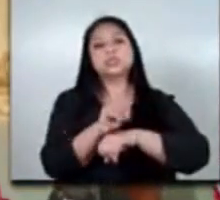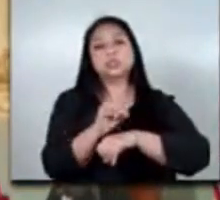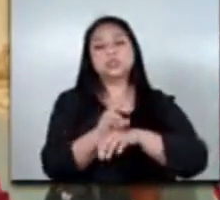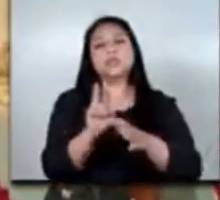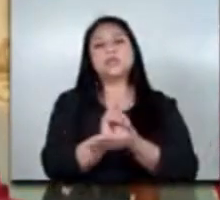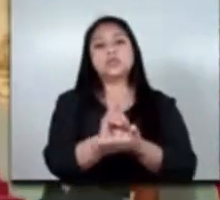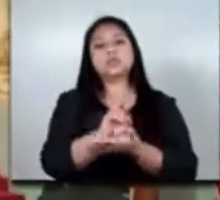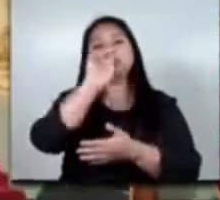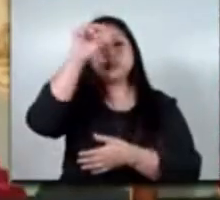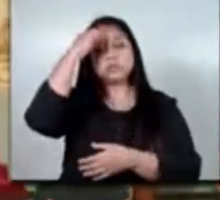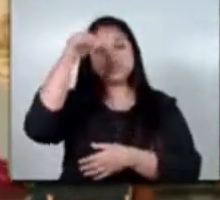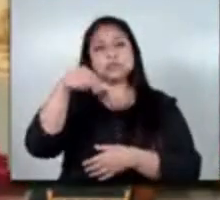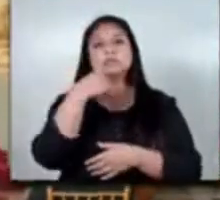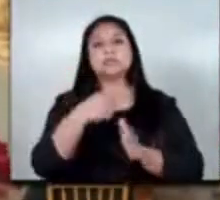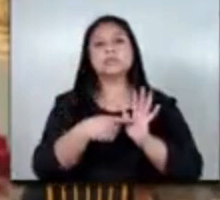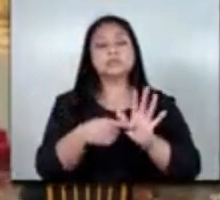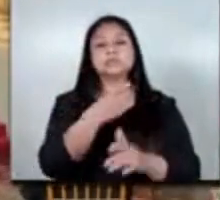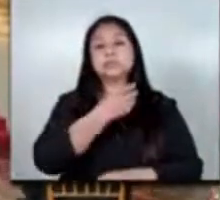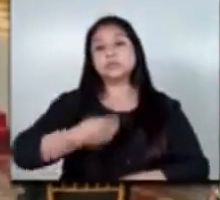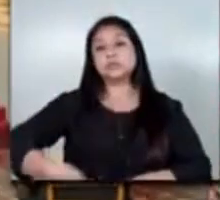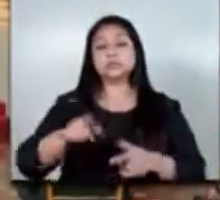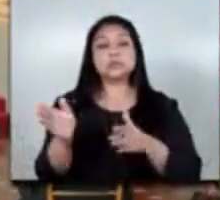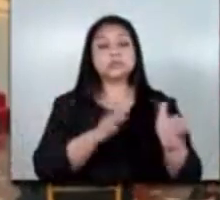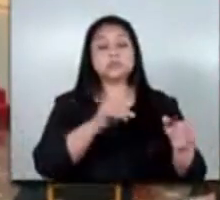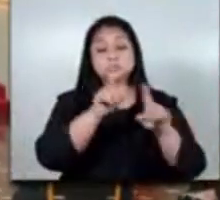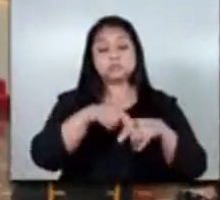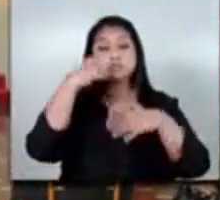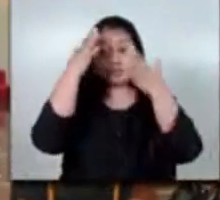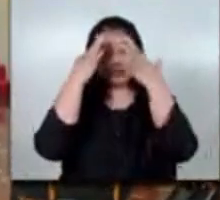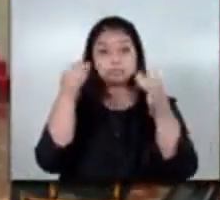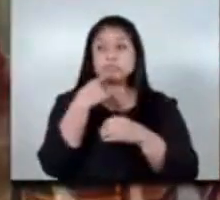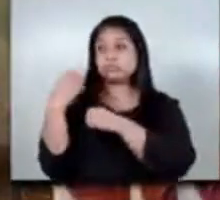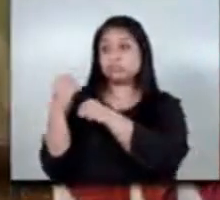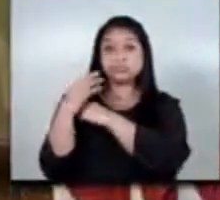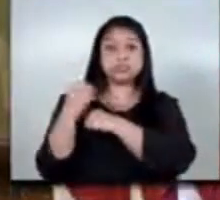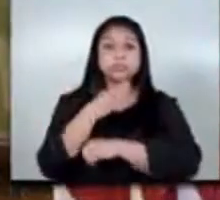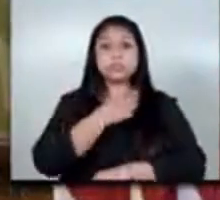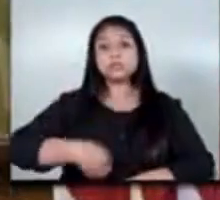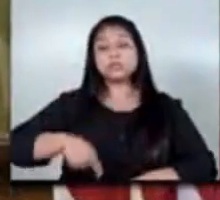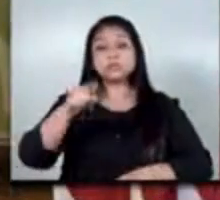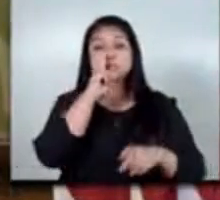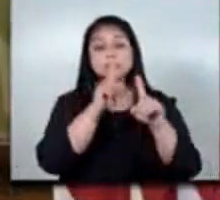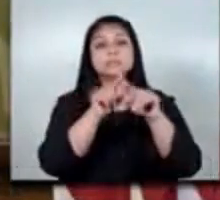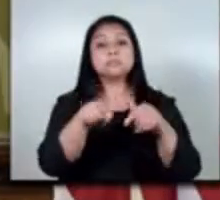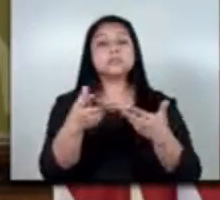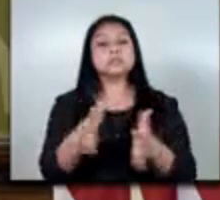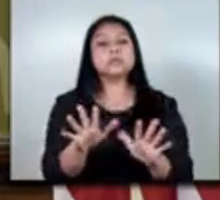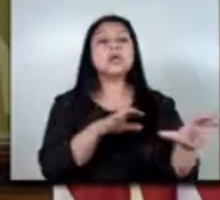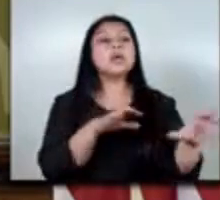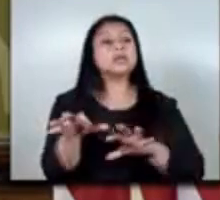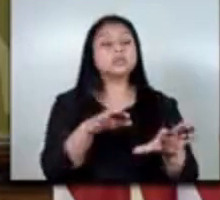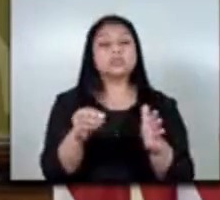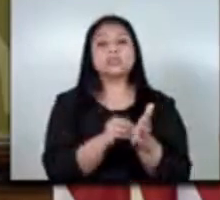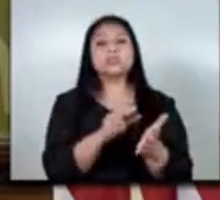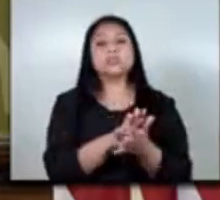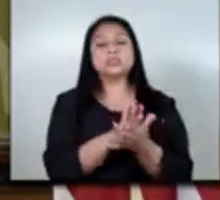política manifiesta del señor presidente después como esa instrucción se convierta a sentar en acciones concretas como el establecimiento